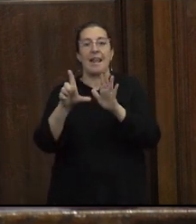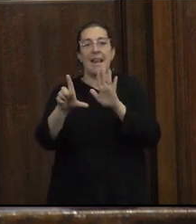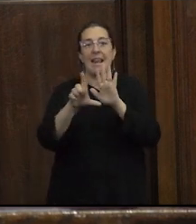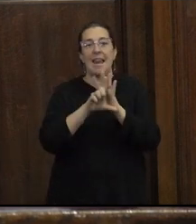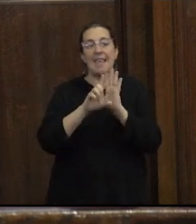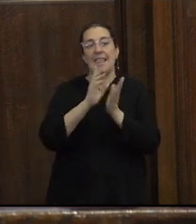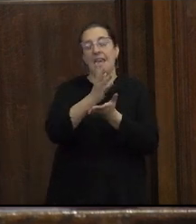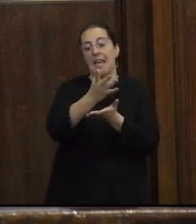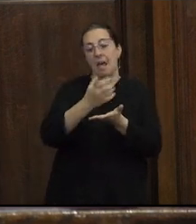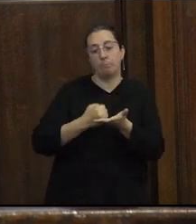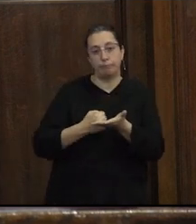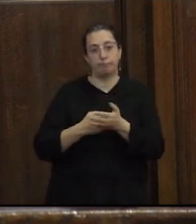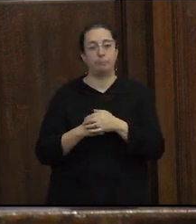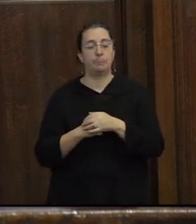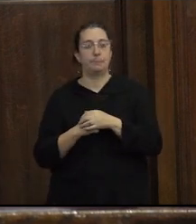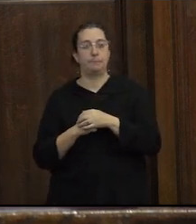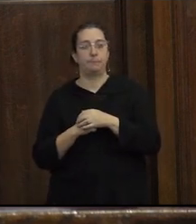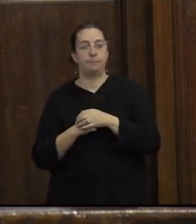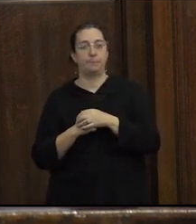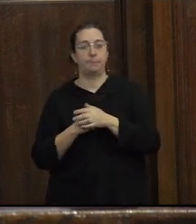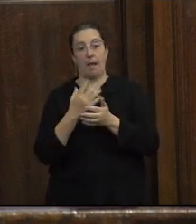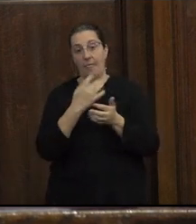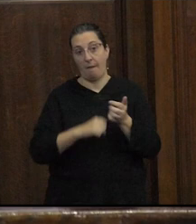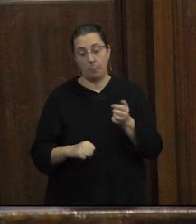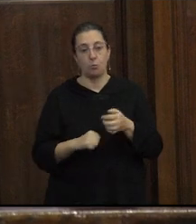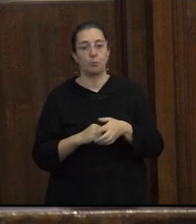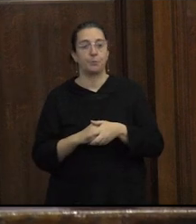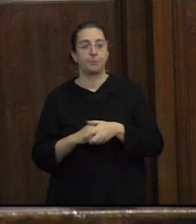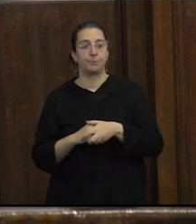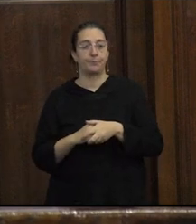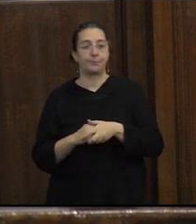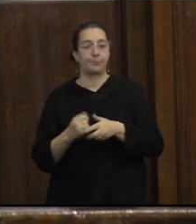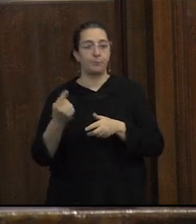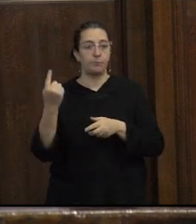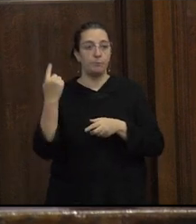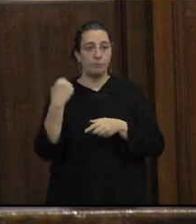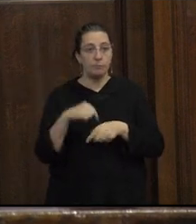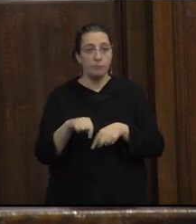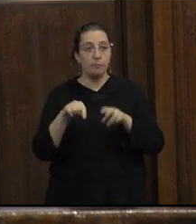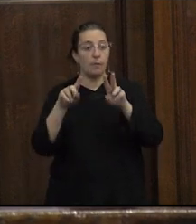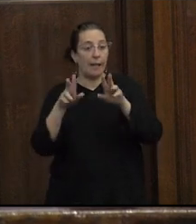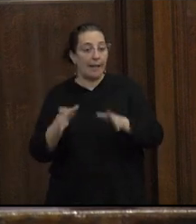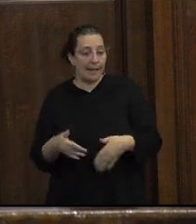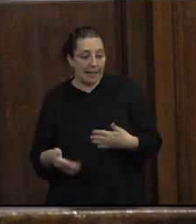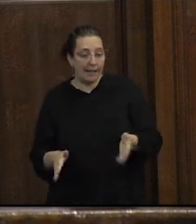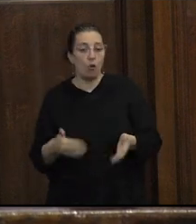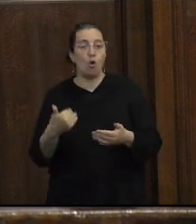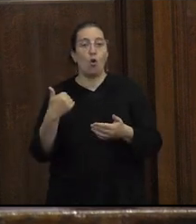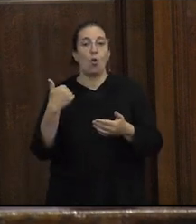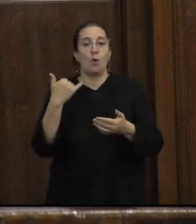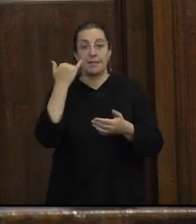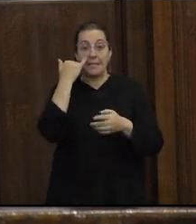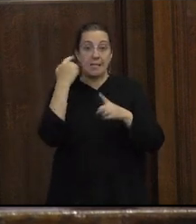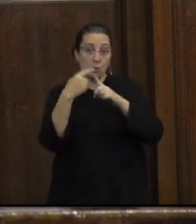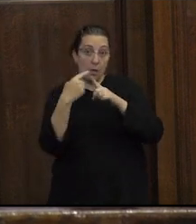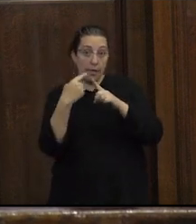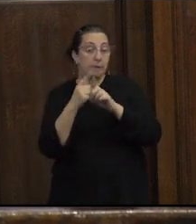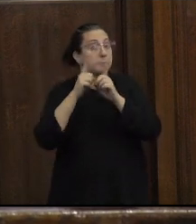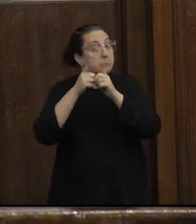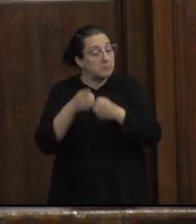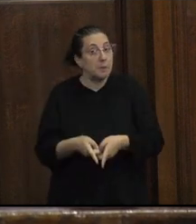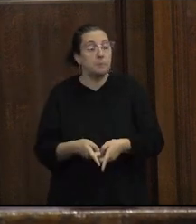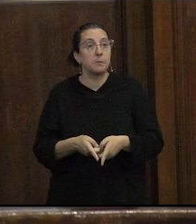estas dinámicas estas coyunturas de mayor politización del género y la sexualidad también han